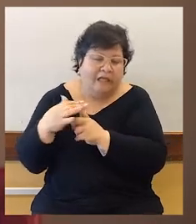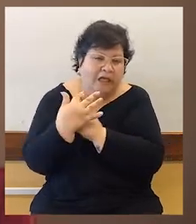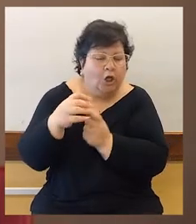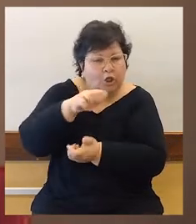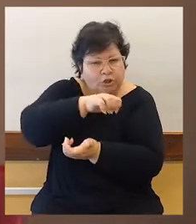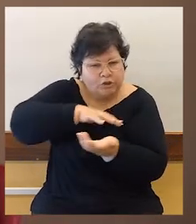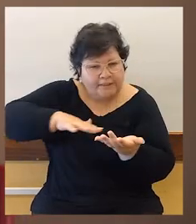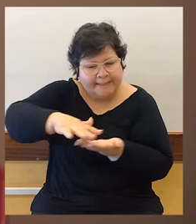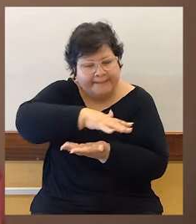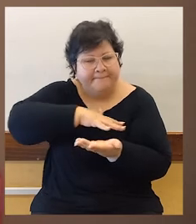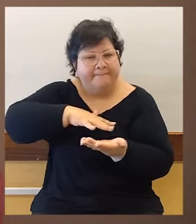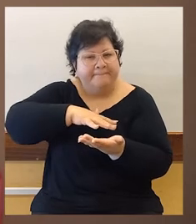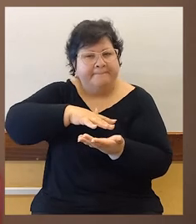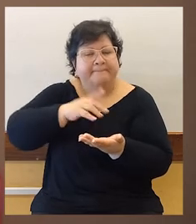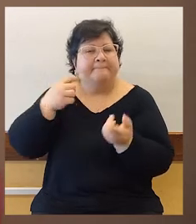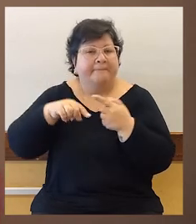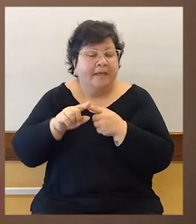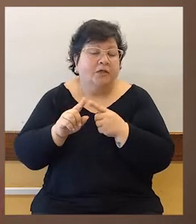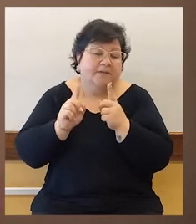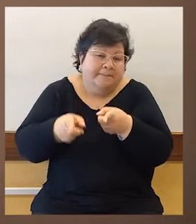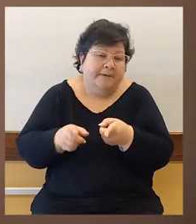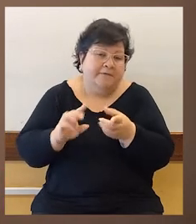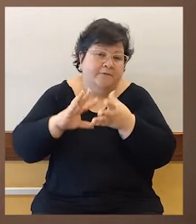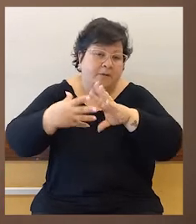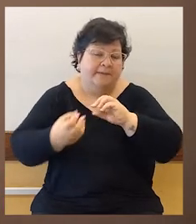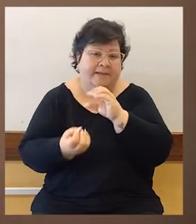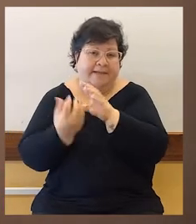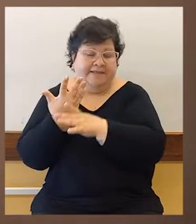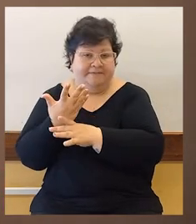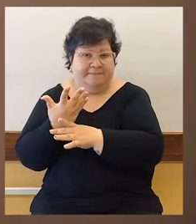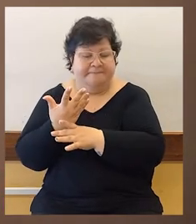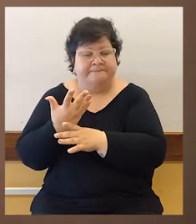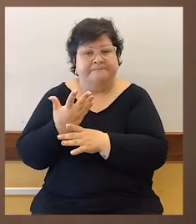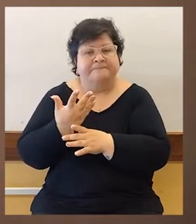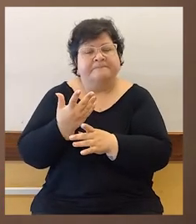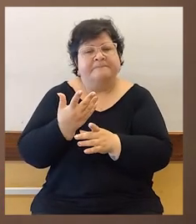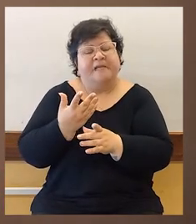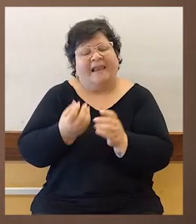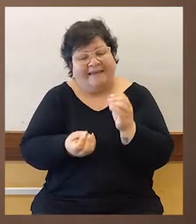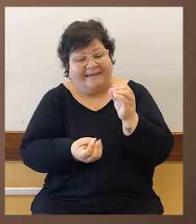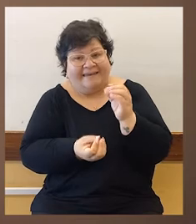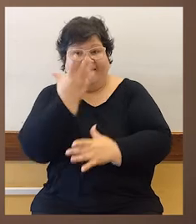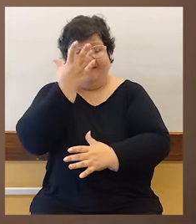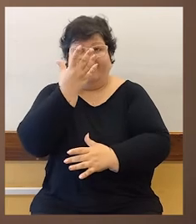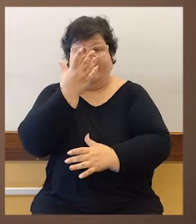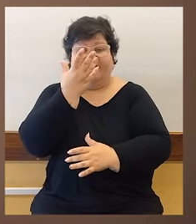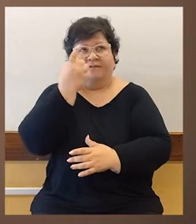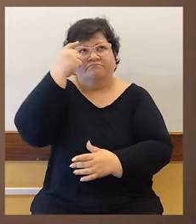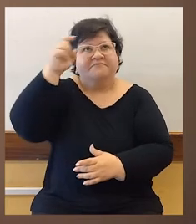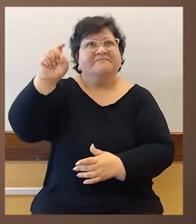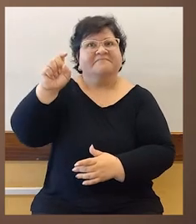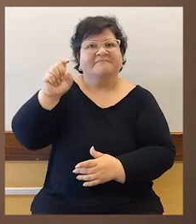maneras es una forma creativa. Y la creatividad en sí, yo siempre la